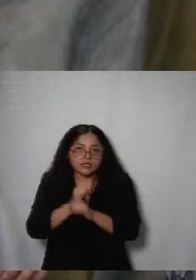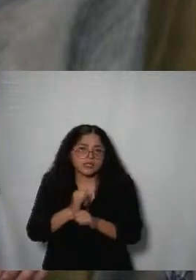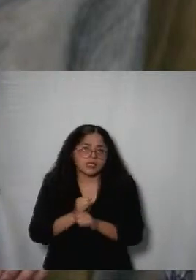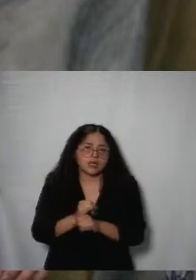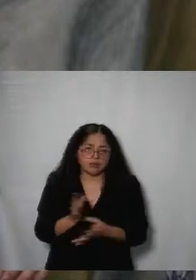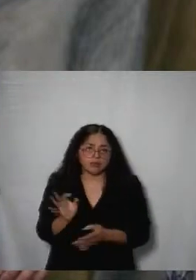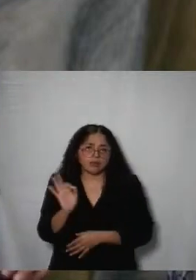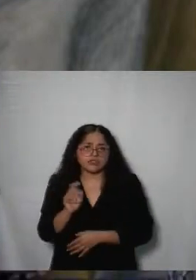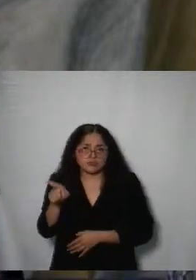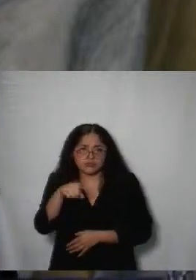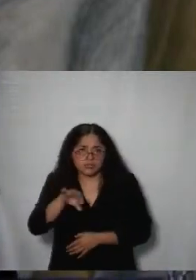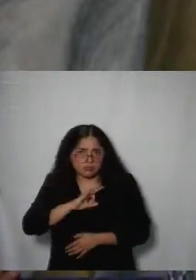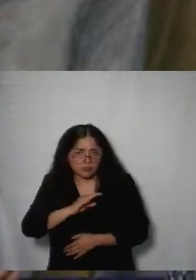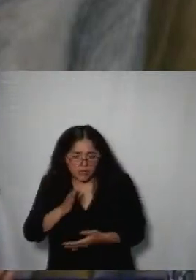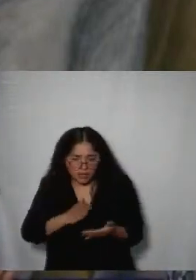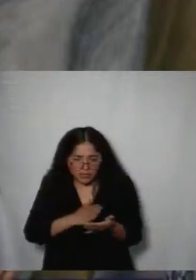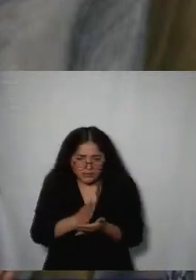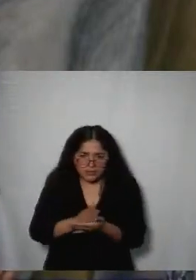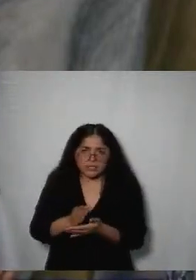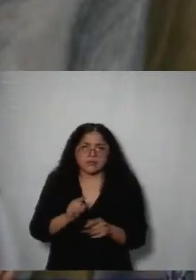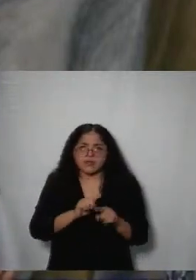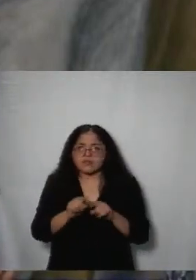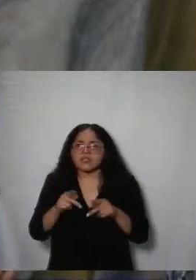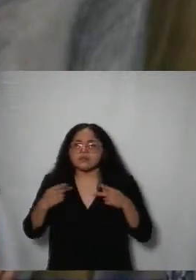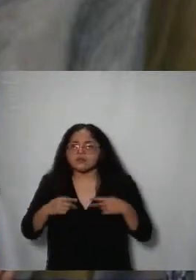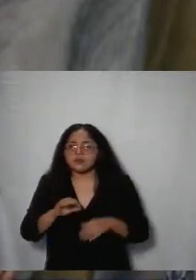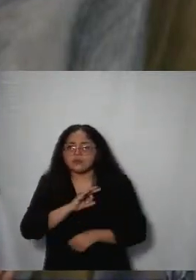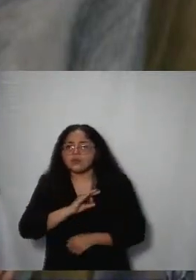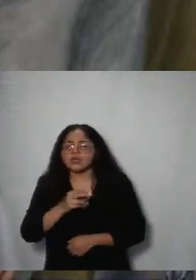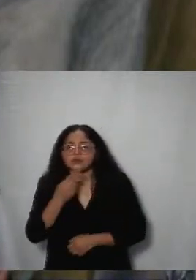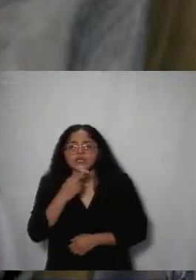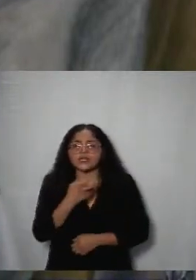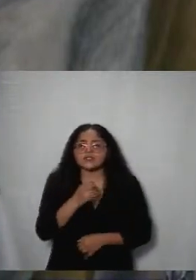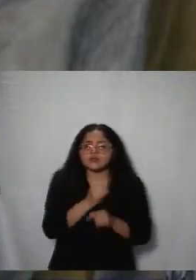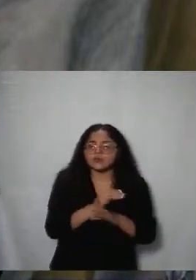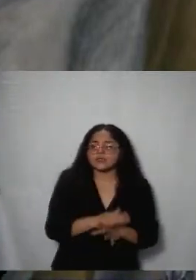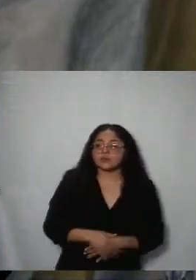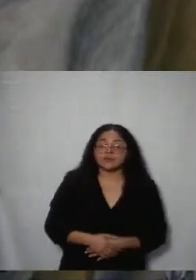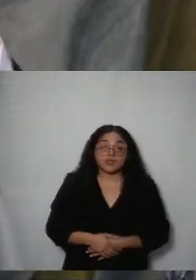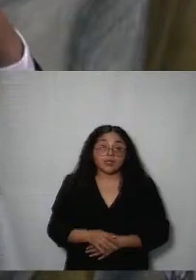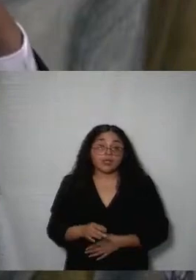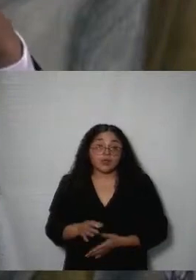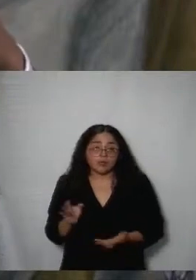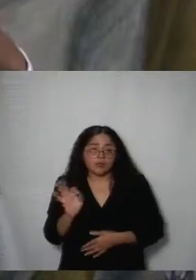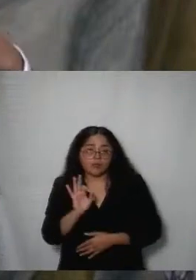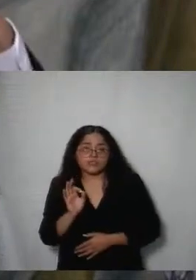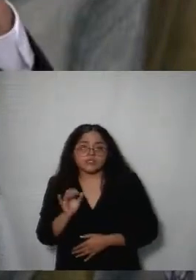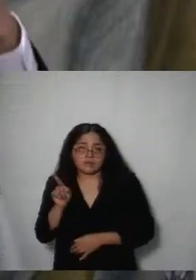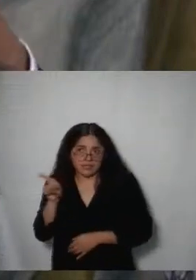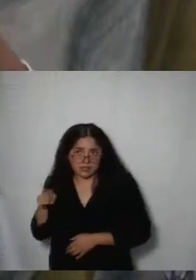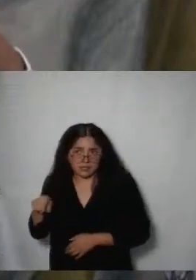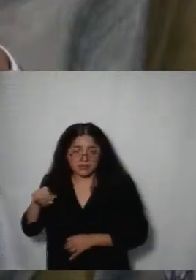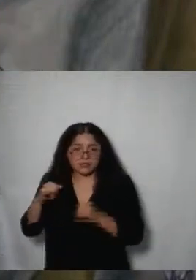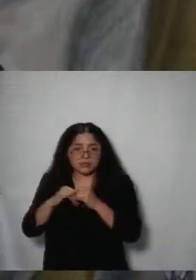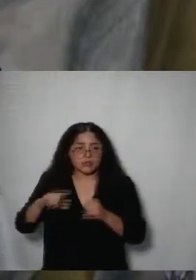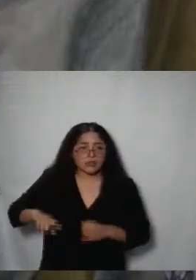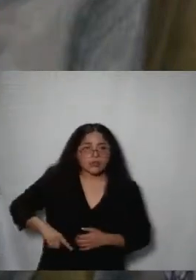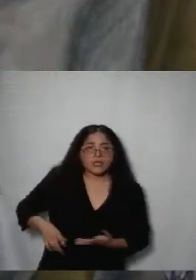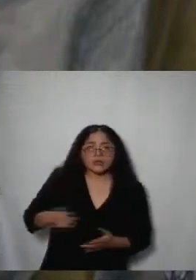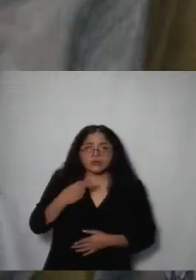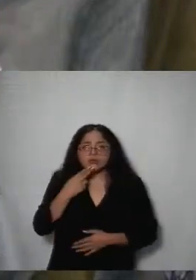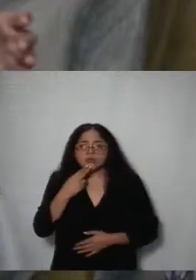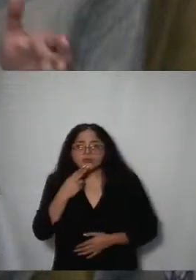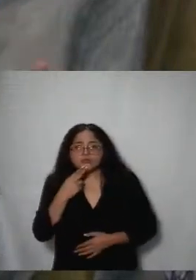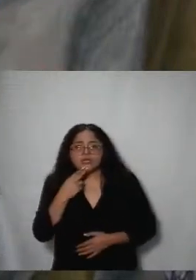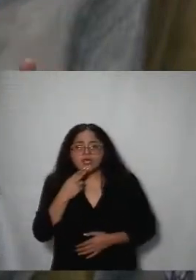accesibles en línea y que pueden ser utilizados y reutilizados ejemplo de ello no es lo mismo que un ente público entregue información en un